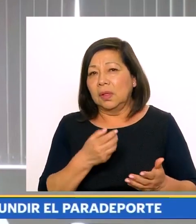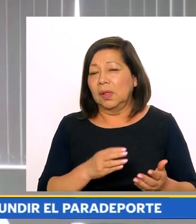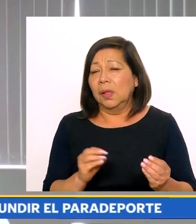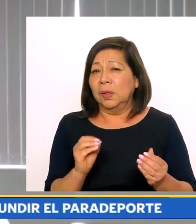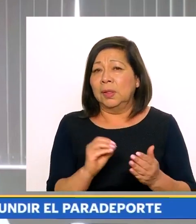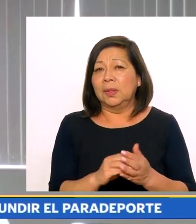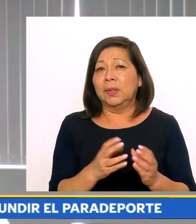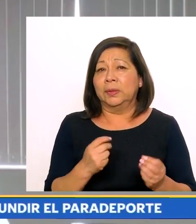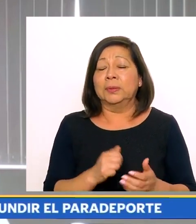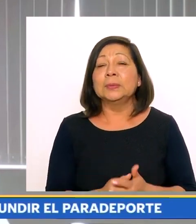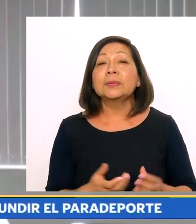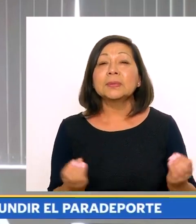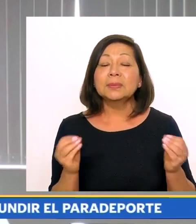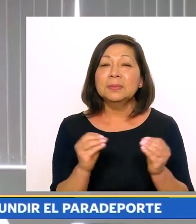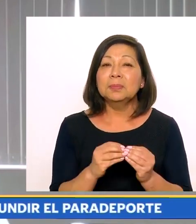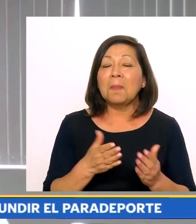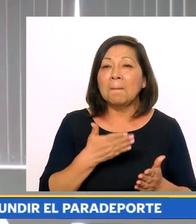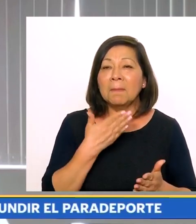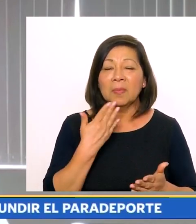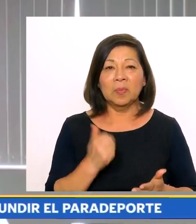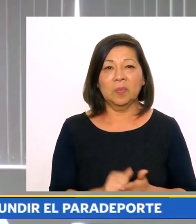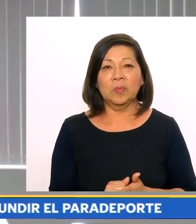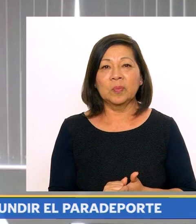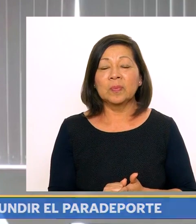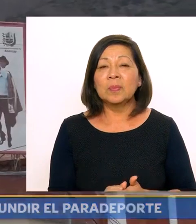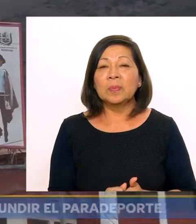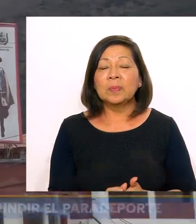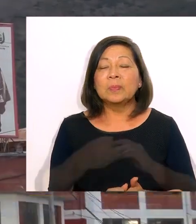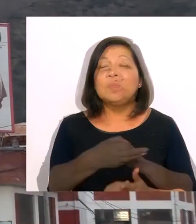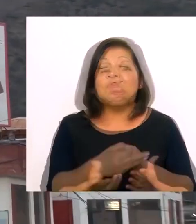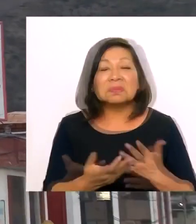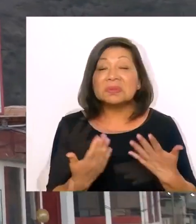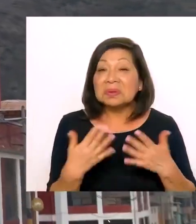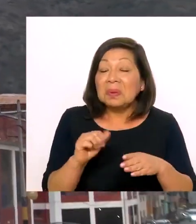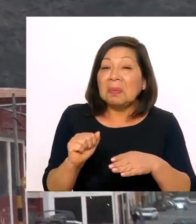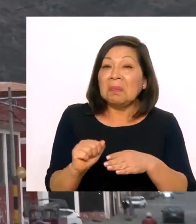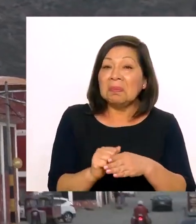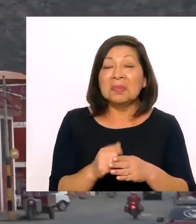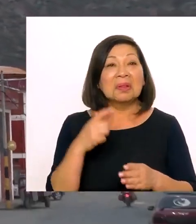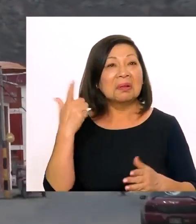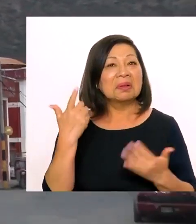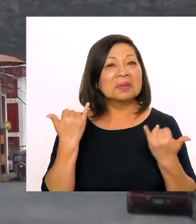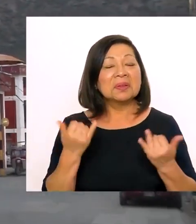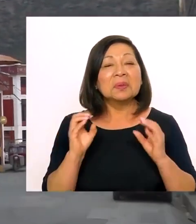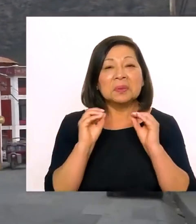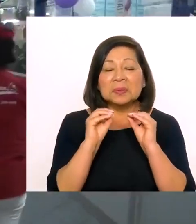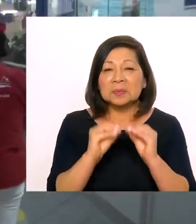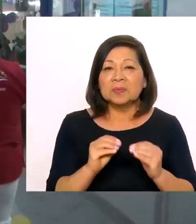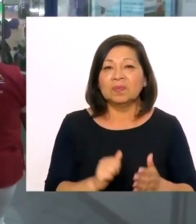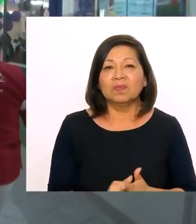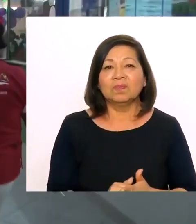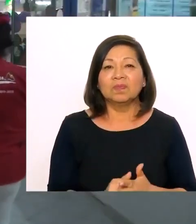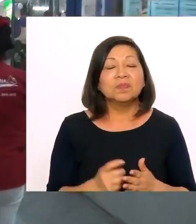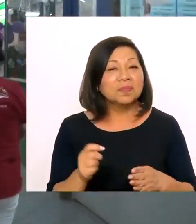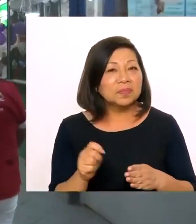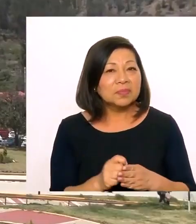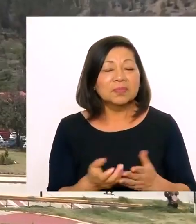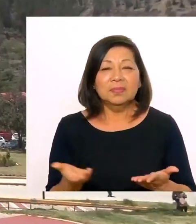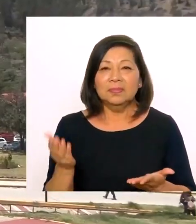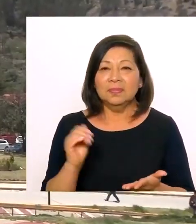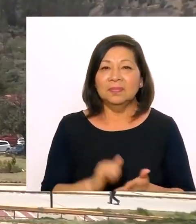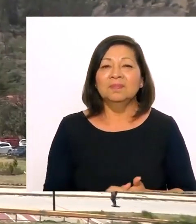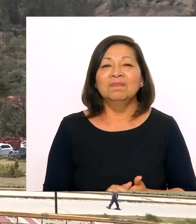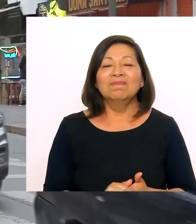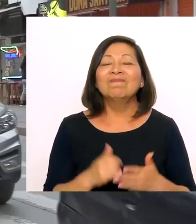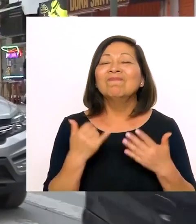las periodistas deportivos ya comiencen a tomarle más valor. Esperemos que ya alguna región piloto sea líder en